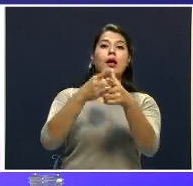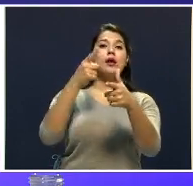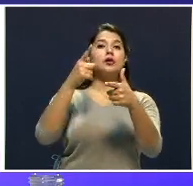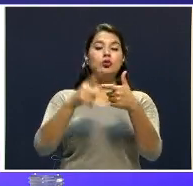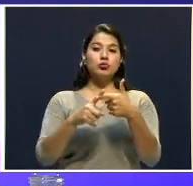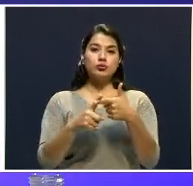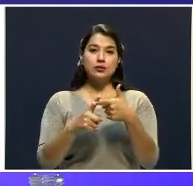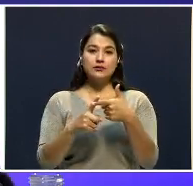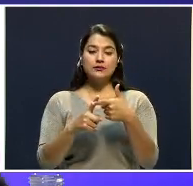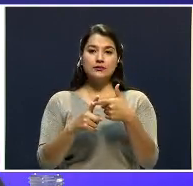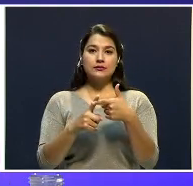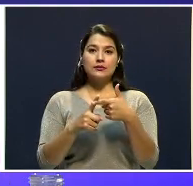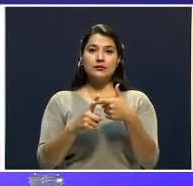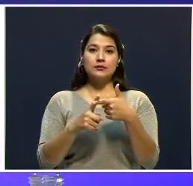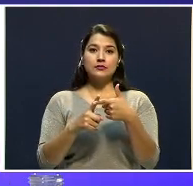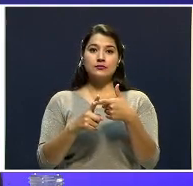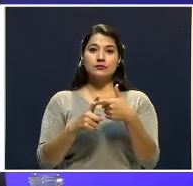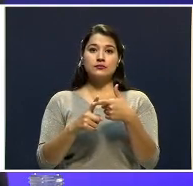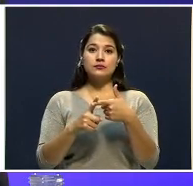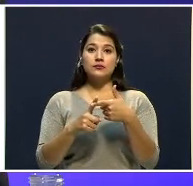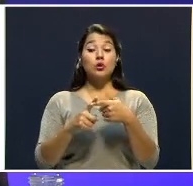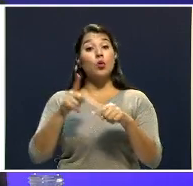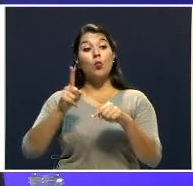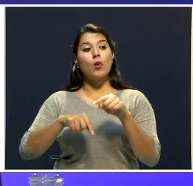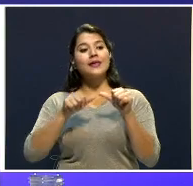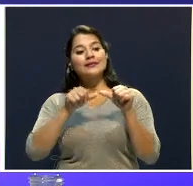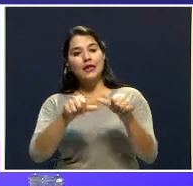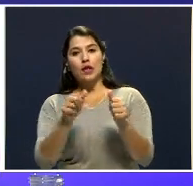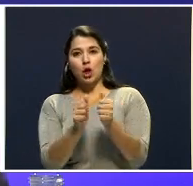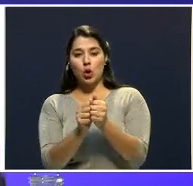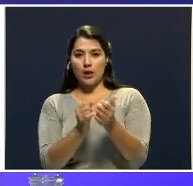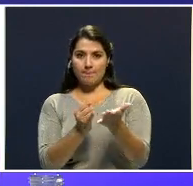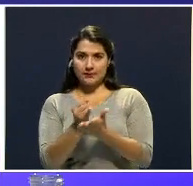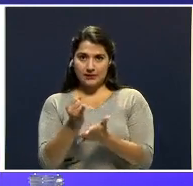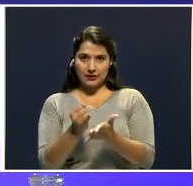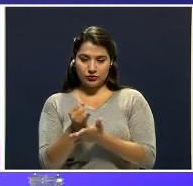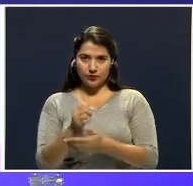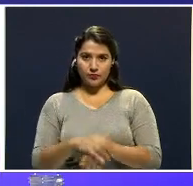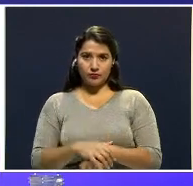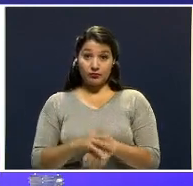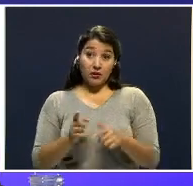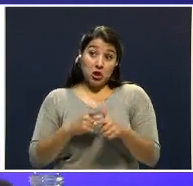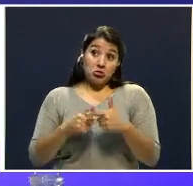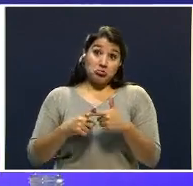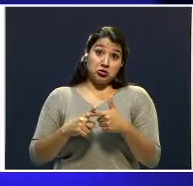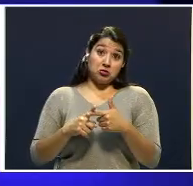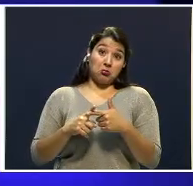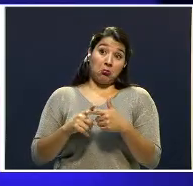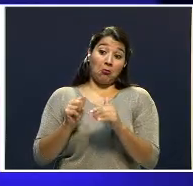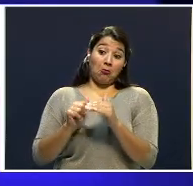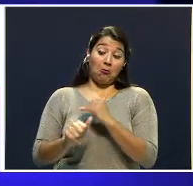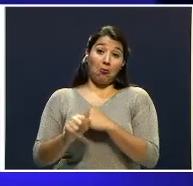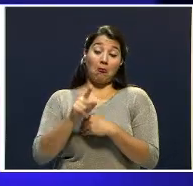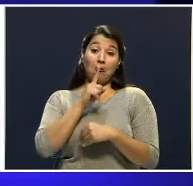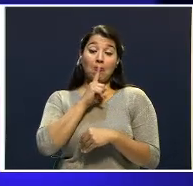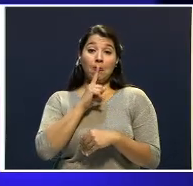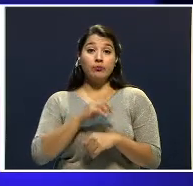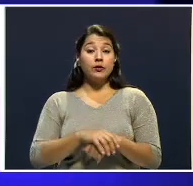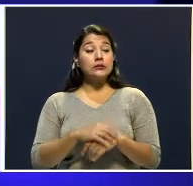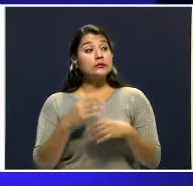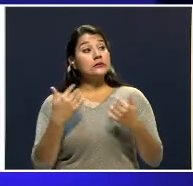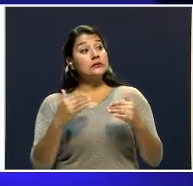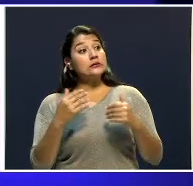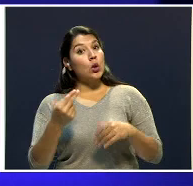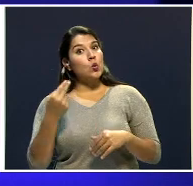sacarme del caso. Y entonces, nunca lo aclaramos. Es una historia de